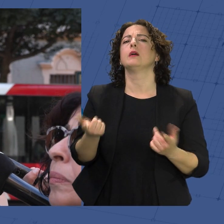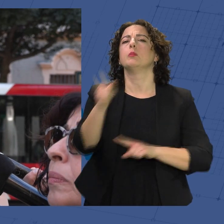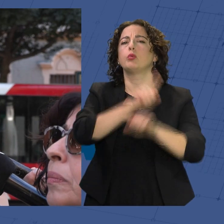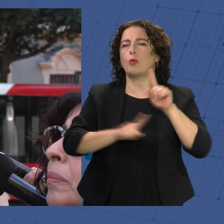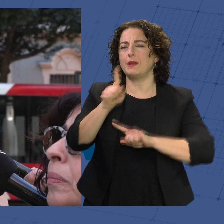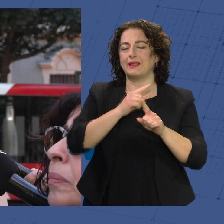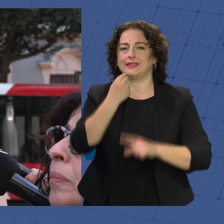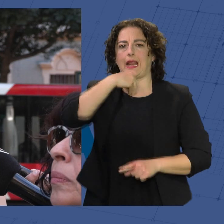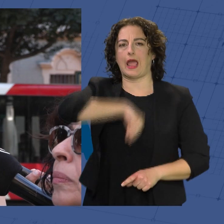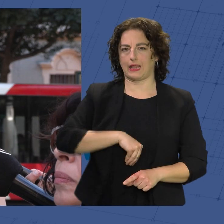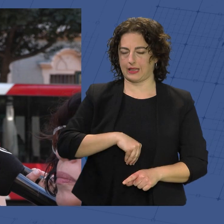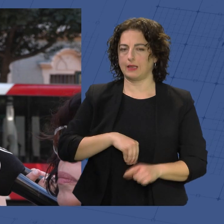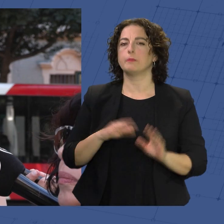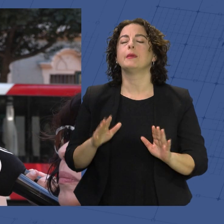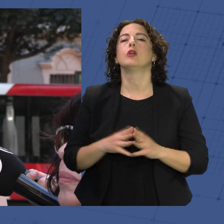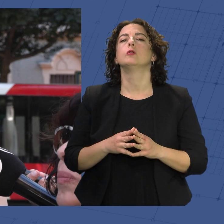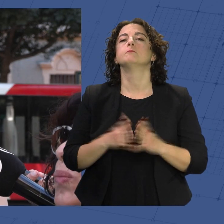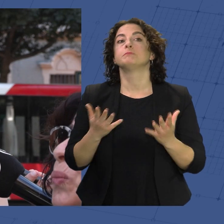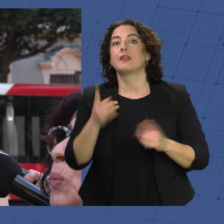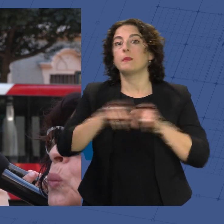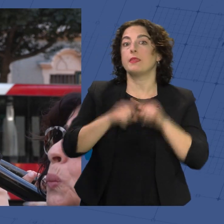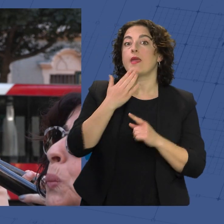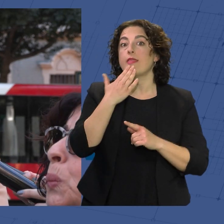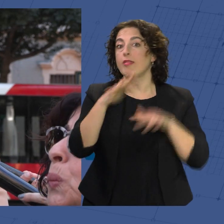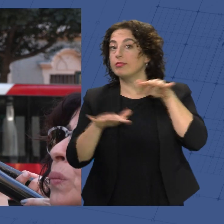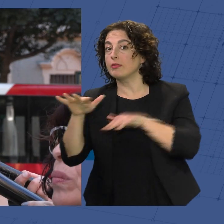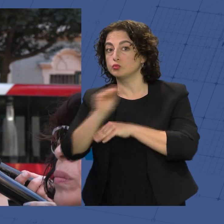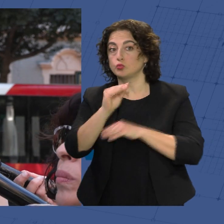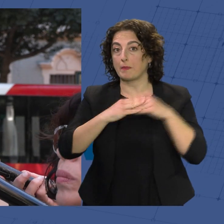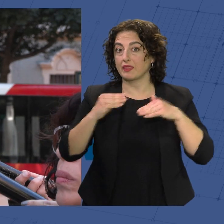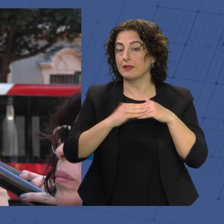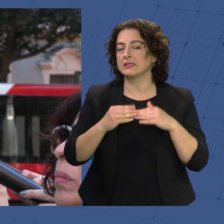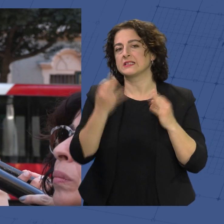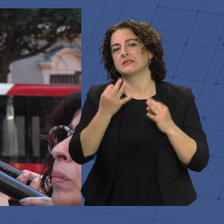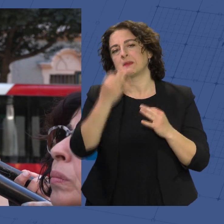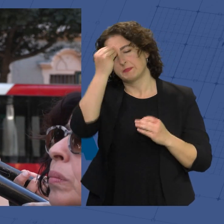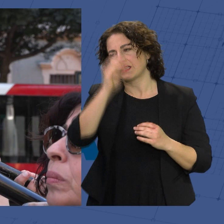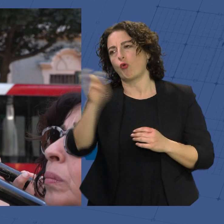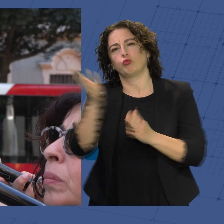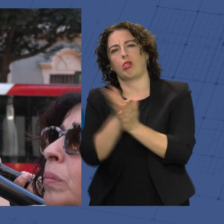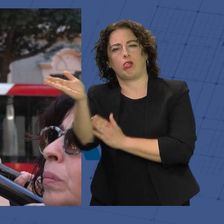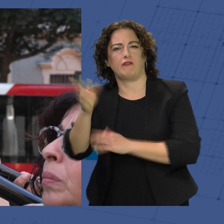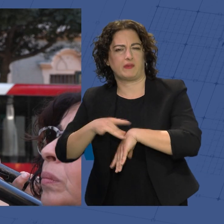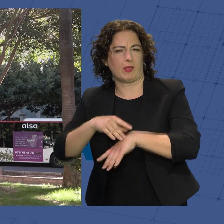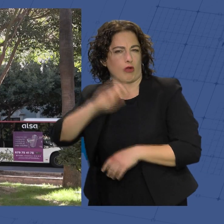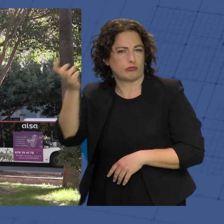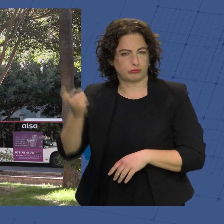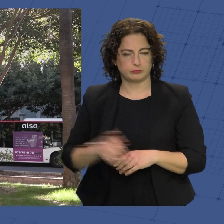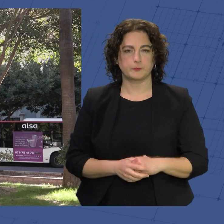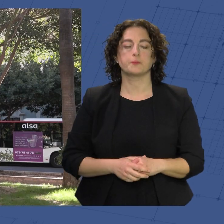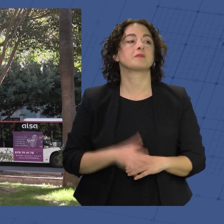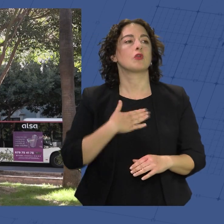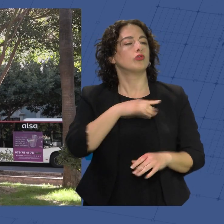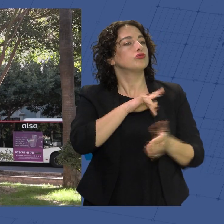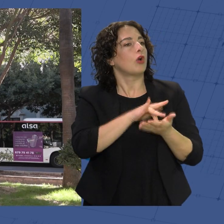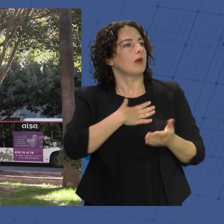para tragar, pero siempre es verdad que dependiendo de la edad que tenga el paciente siempre lo achacan más a otro tipo de patología. Se me durmió la